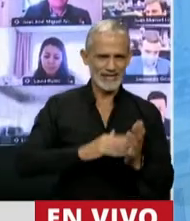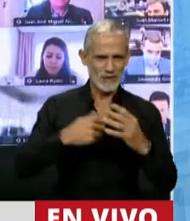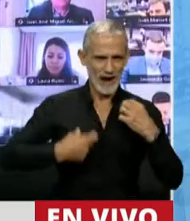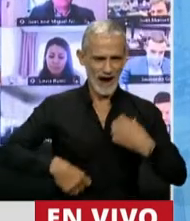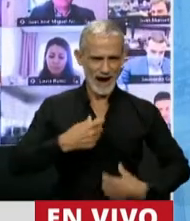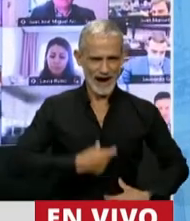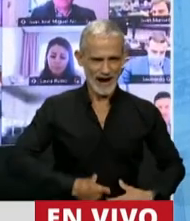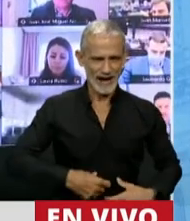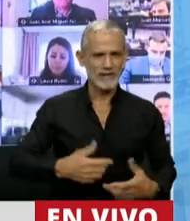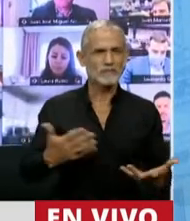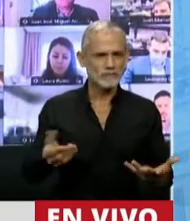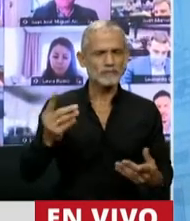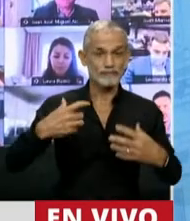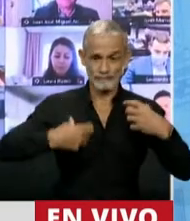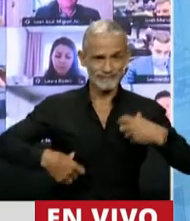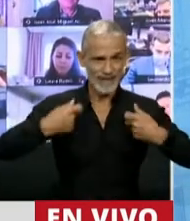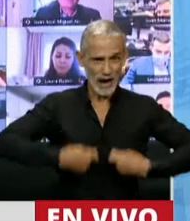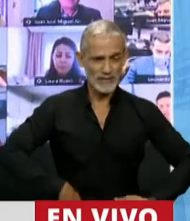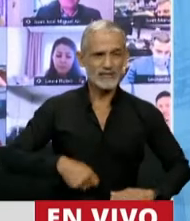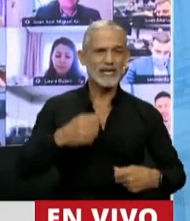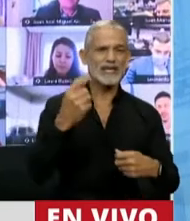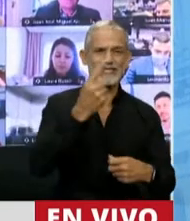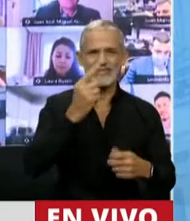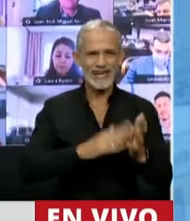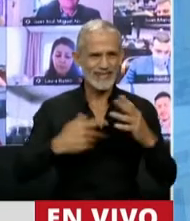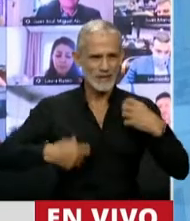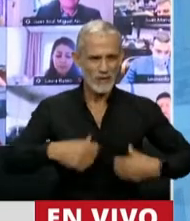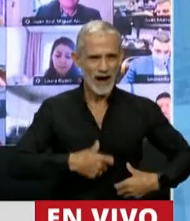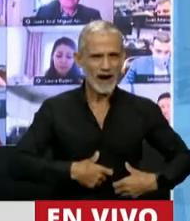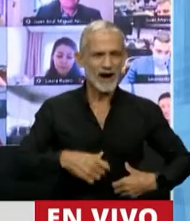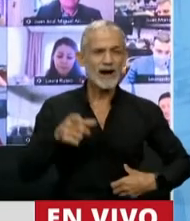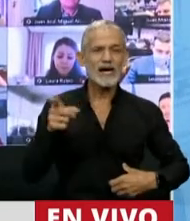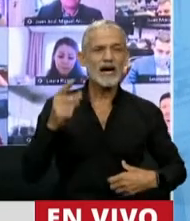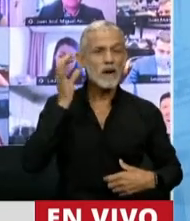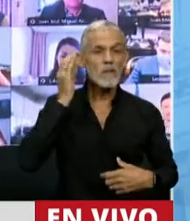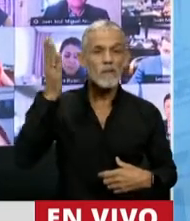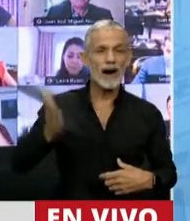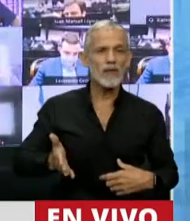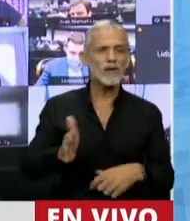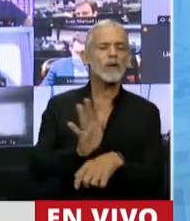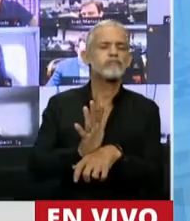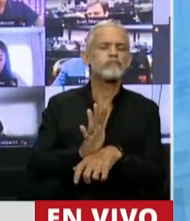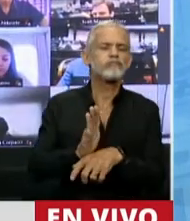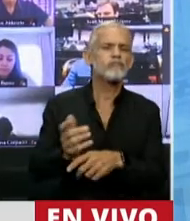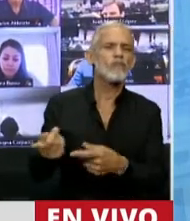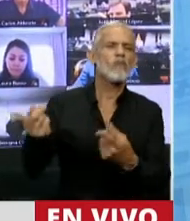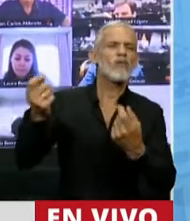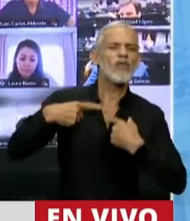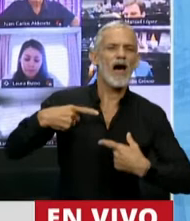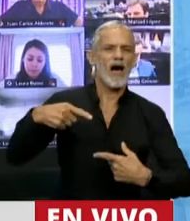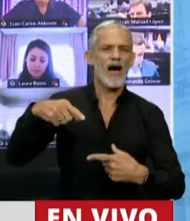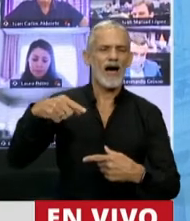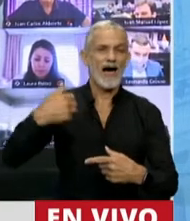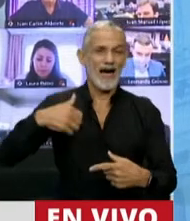Porque con la camiseta celeste y blanca realmente nos reivindicó a los